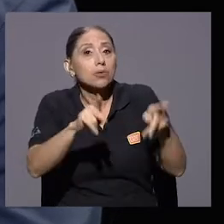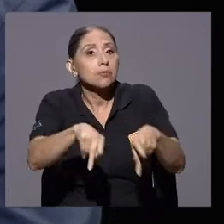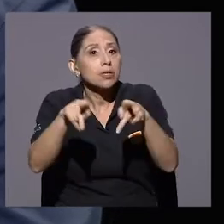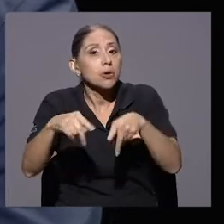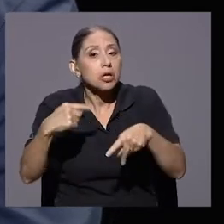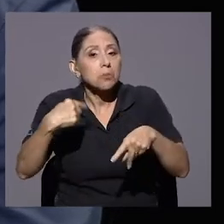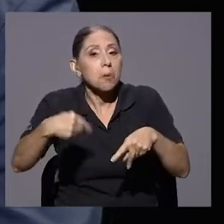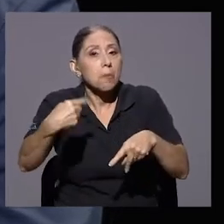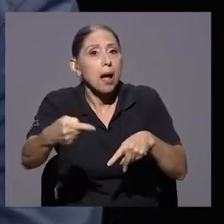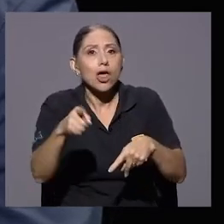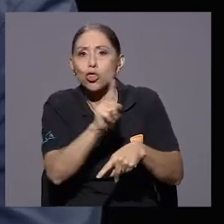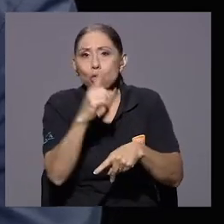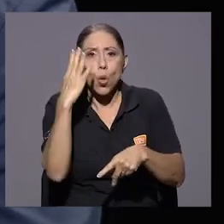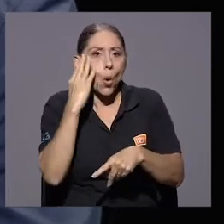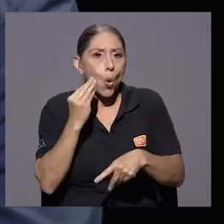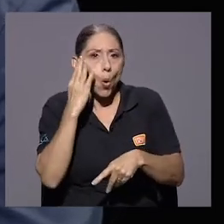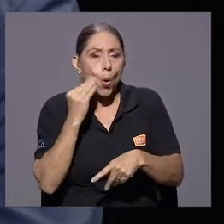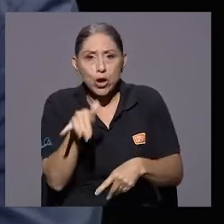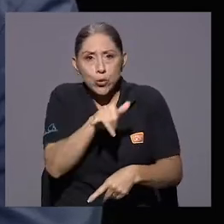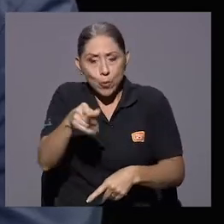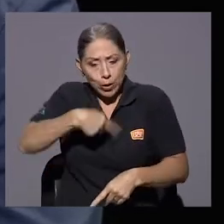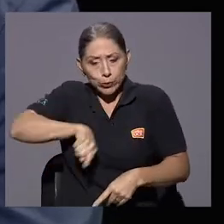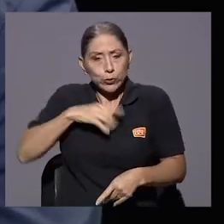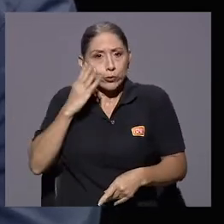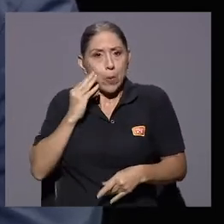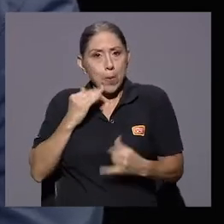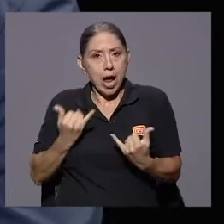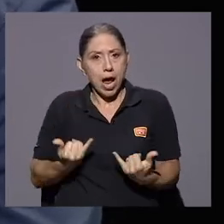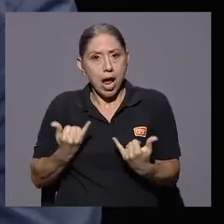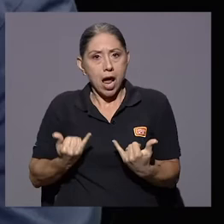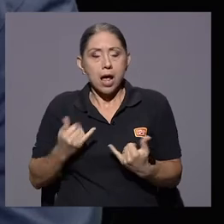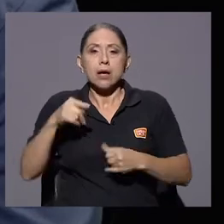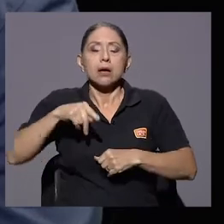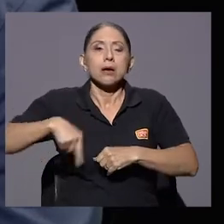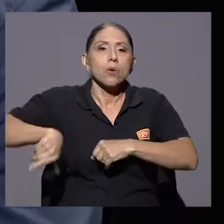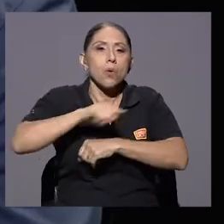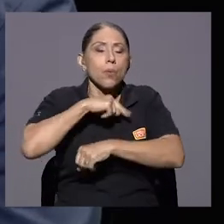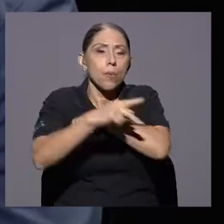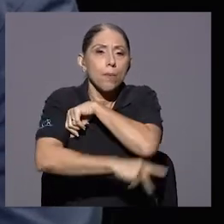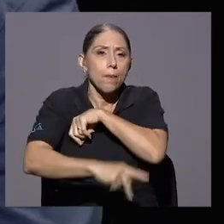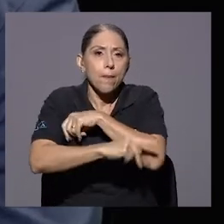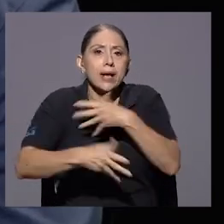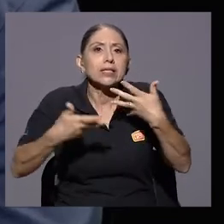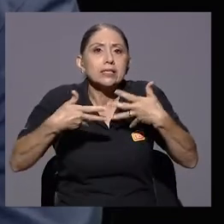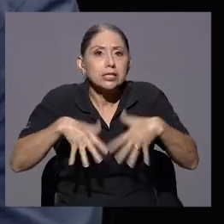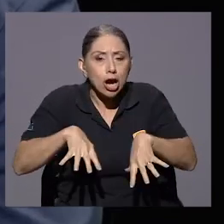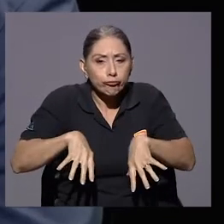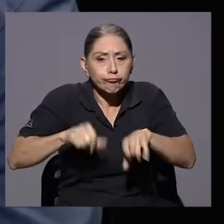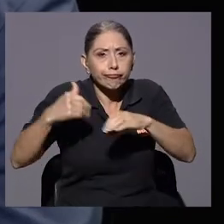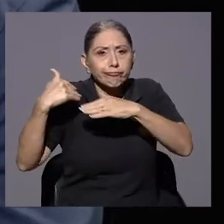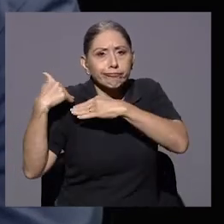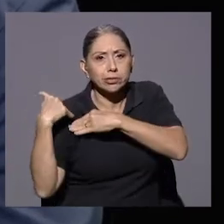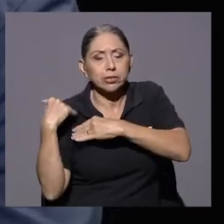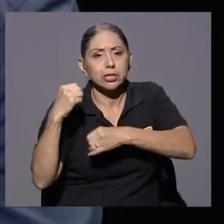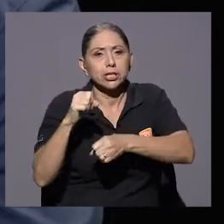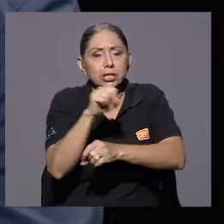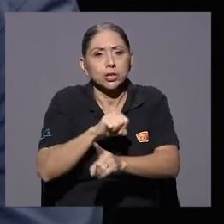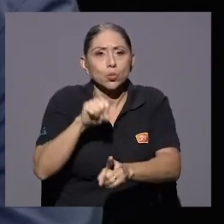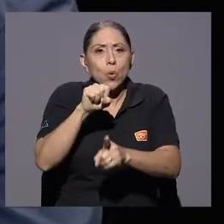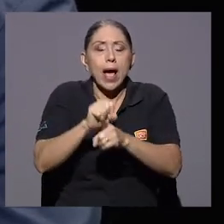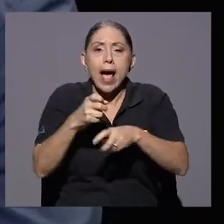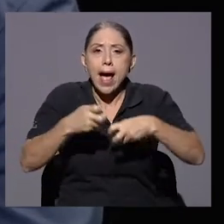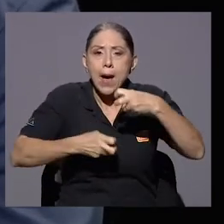vivimos y que efectivamente como país hemos aprendido a sobrellevar esta situación de crisis